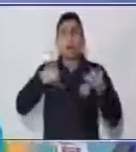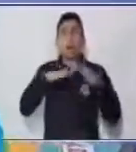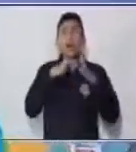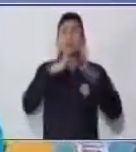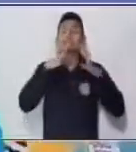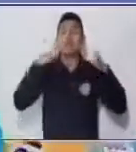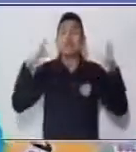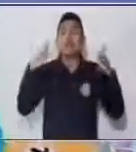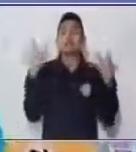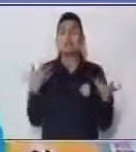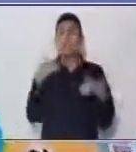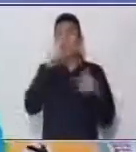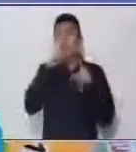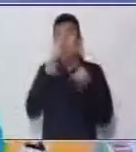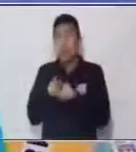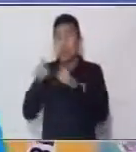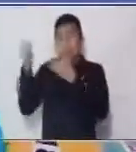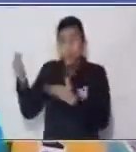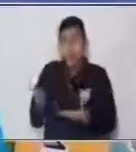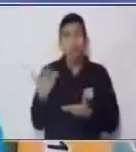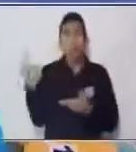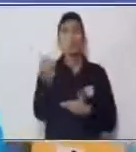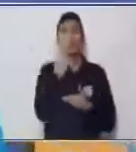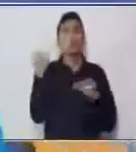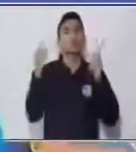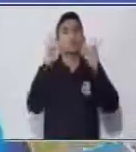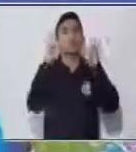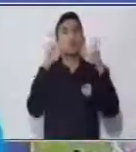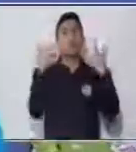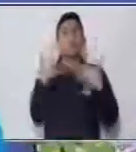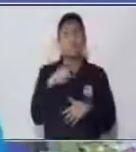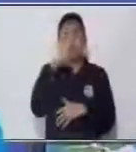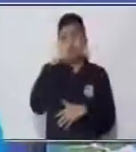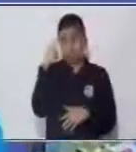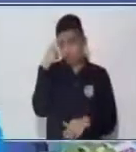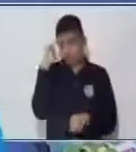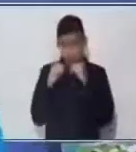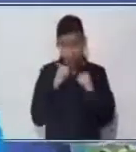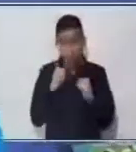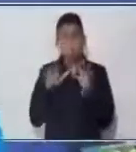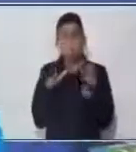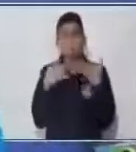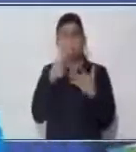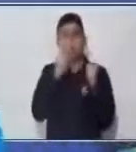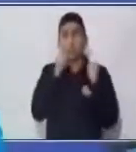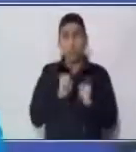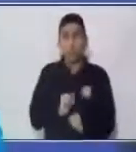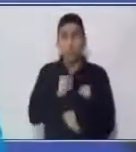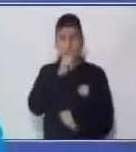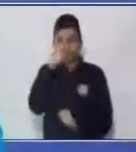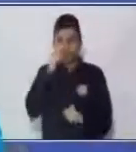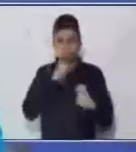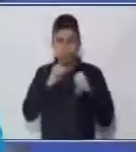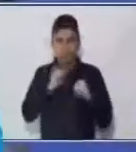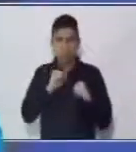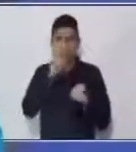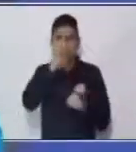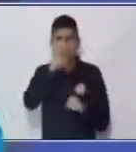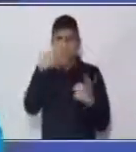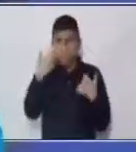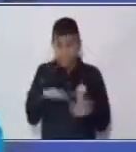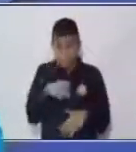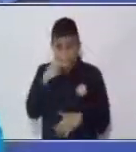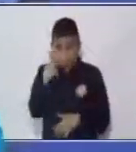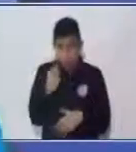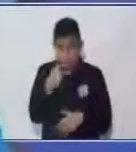traer todas las operaciones que fuimos trabajando para que repasemos. Si ustedes han estado